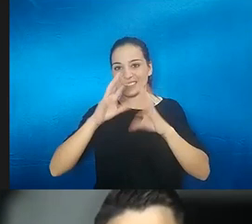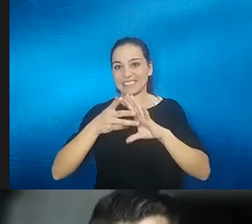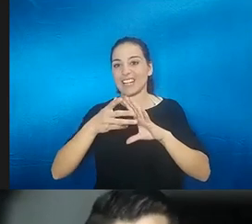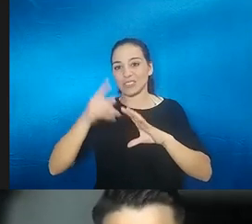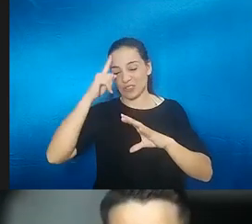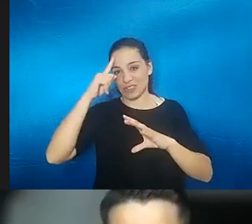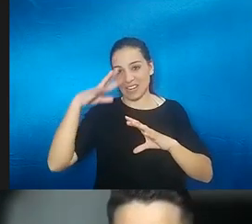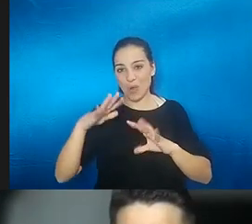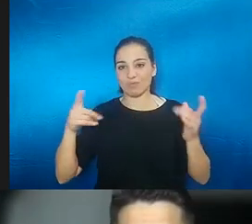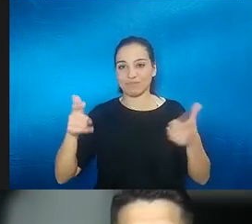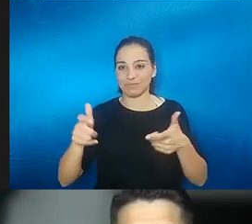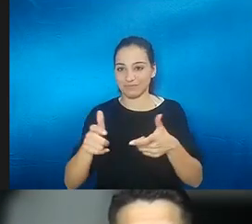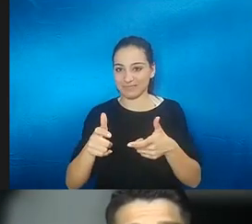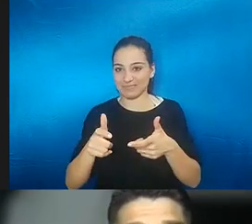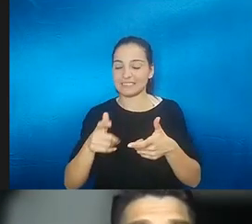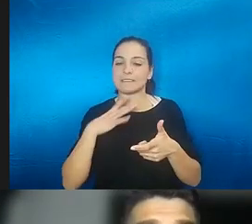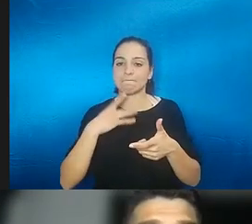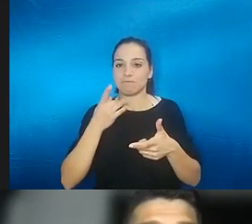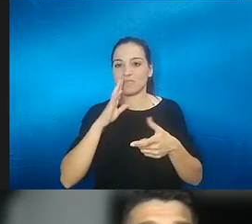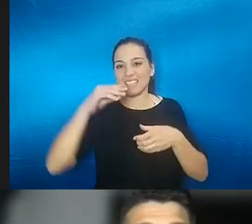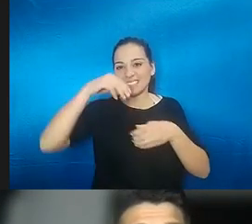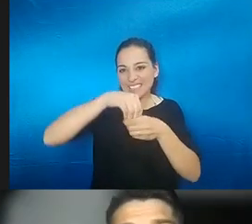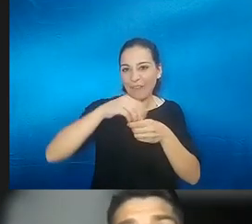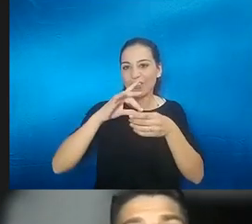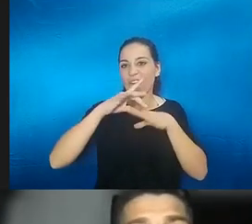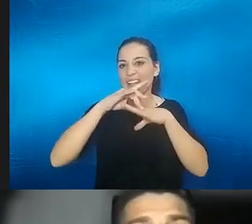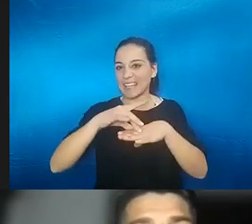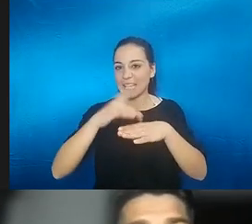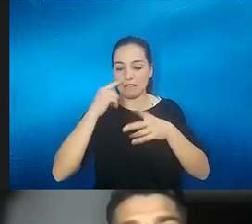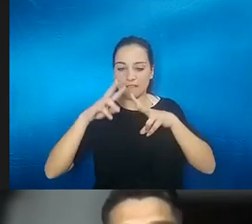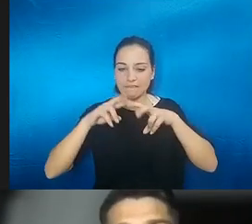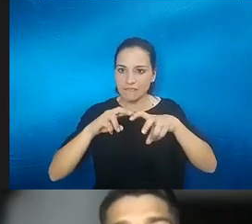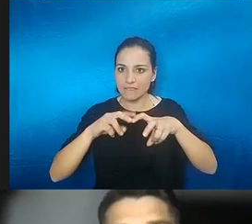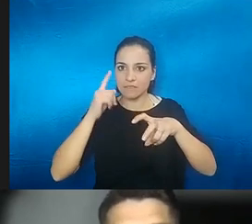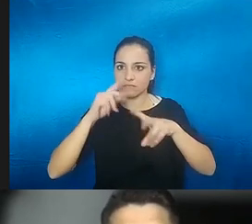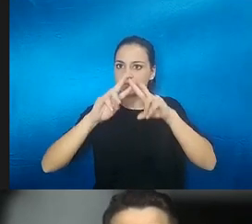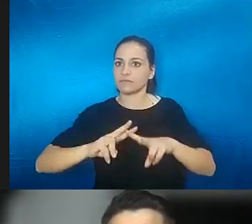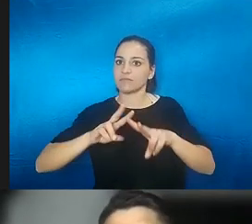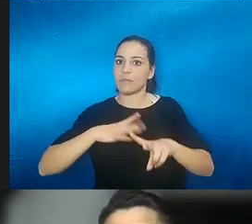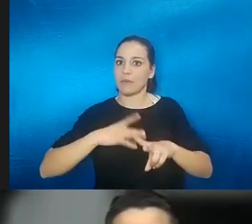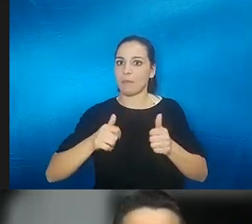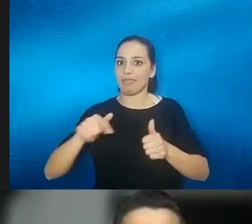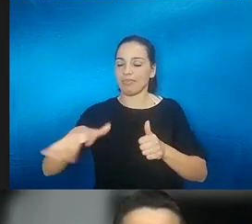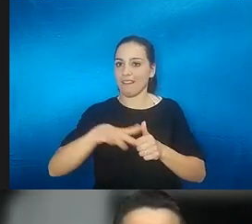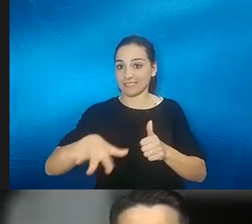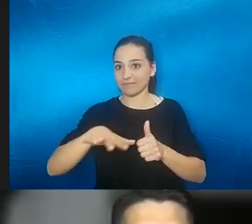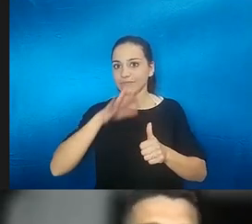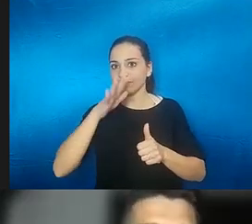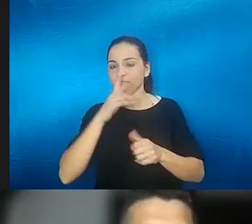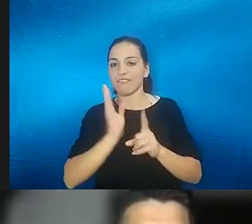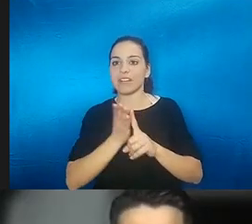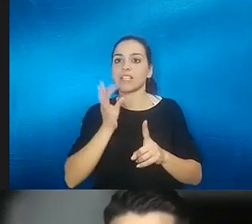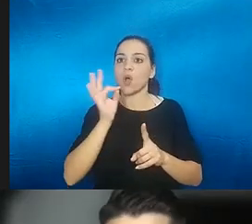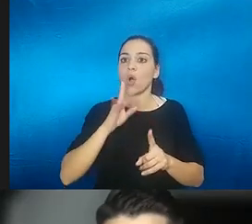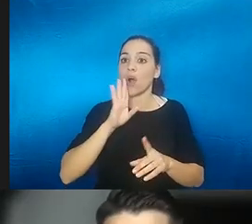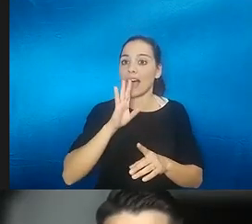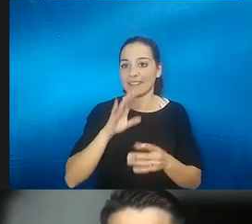fin y al cabo es verdad que tienen pero prognósticos pero al menos que alguien os diga para empezar esa fase como decía Santiago de aceptación o de entrenamiento por otra